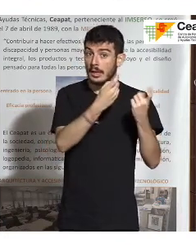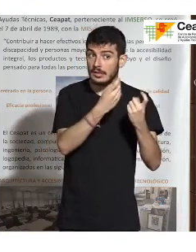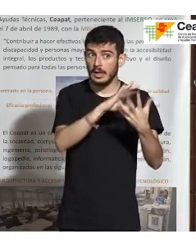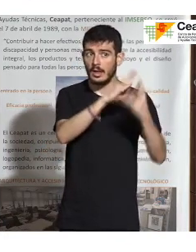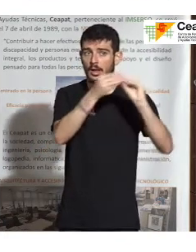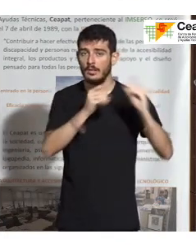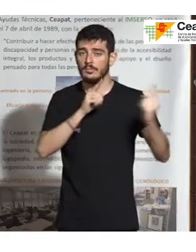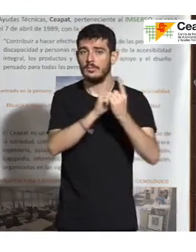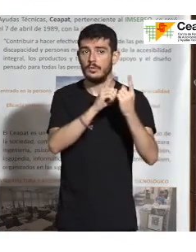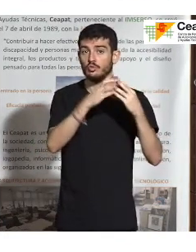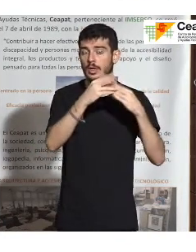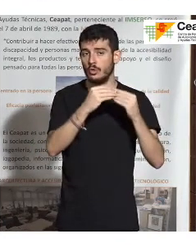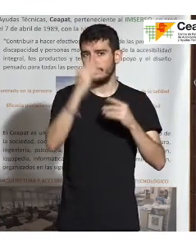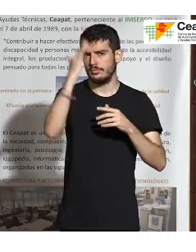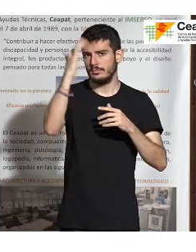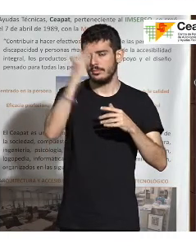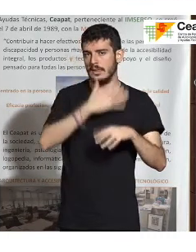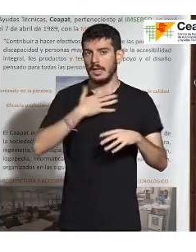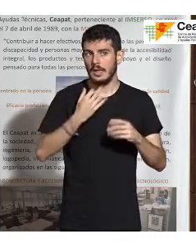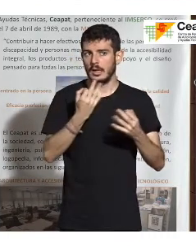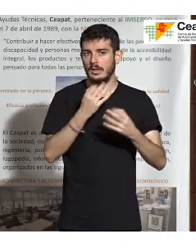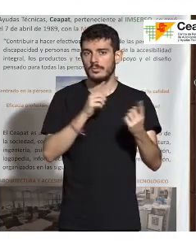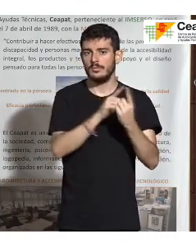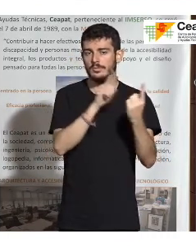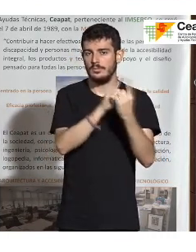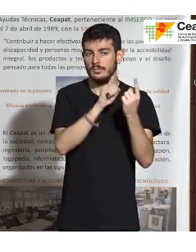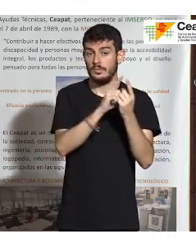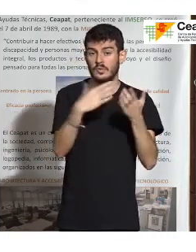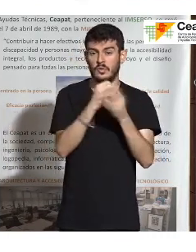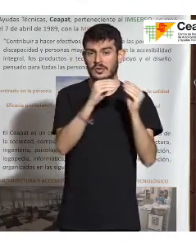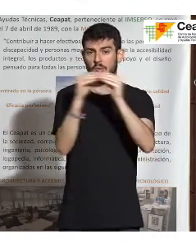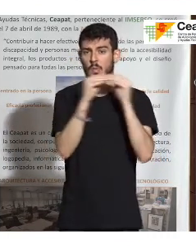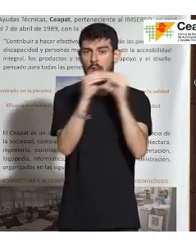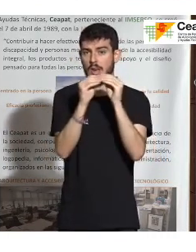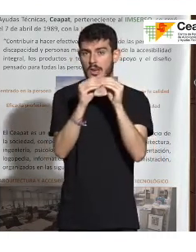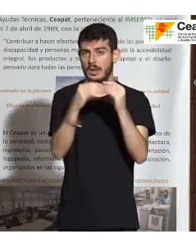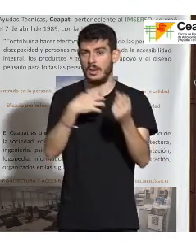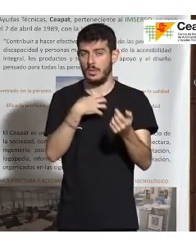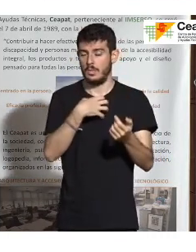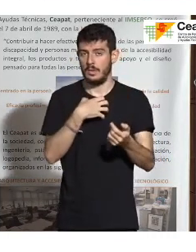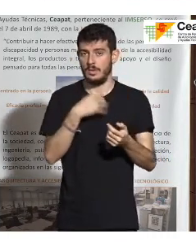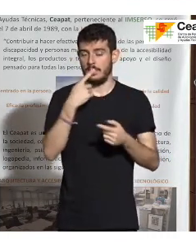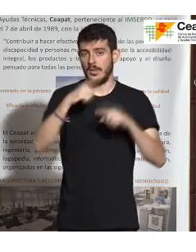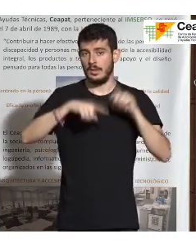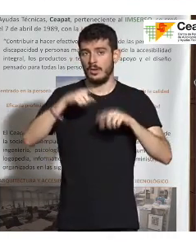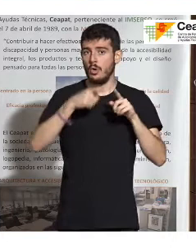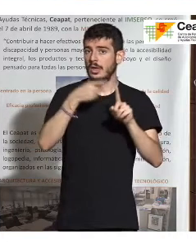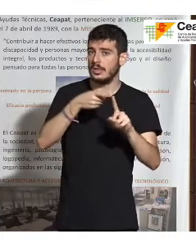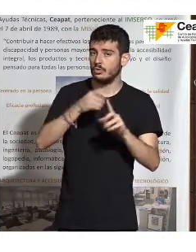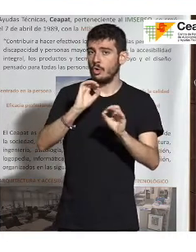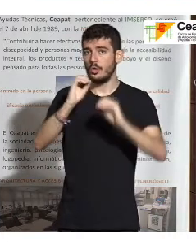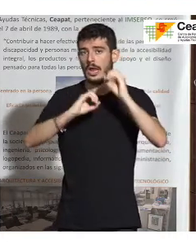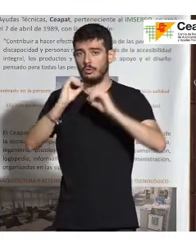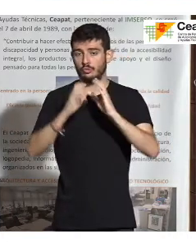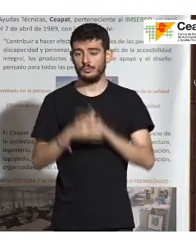de las personas usuarias, no realmente todos por igual y con los mismos objetivos o ratios que puedan llevar. Nosotros destacamos,